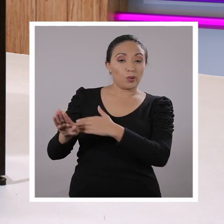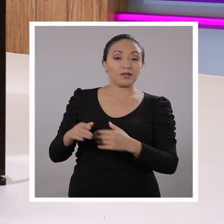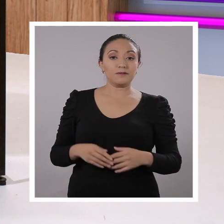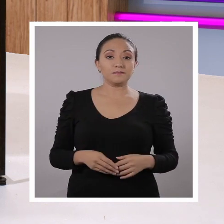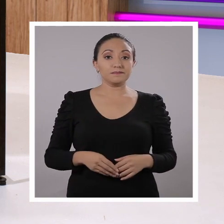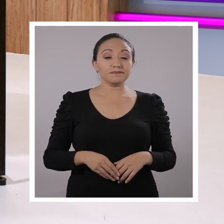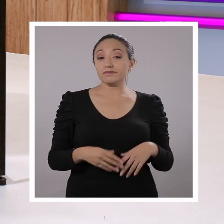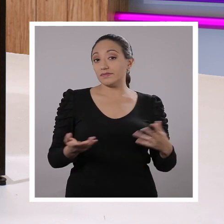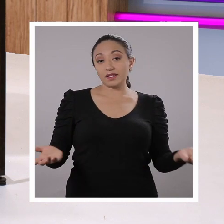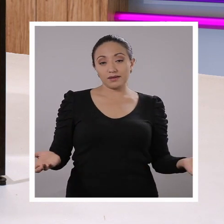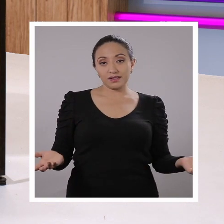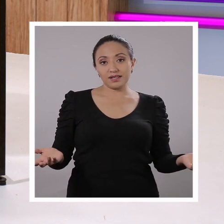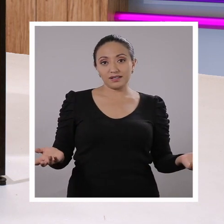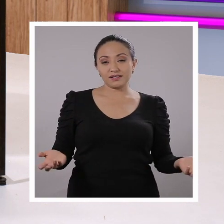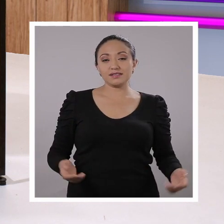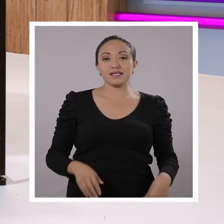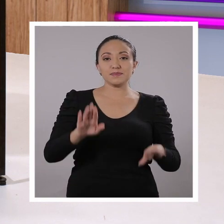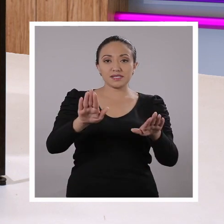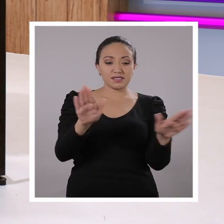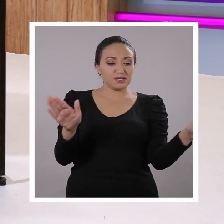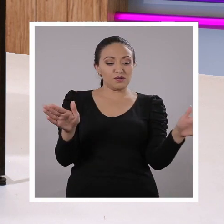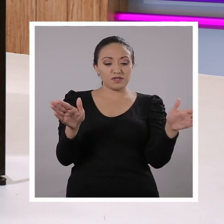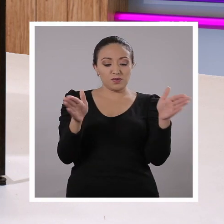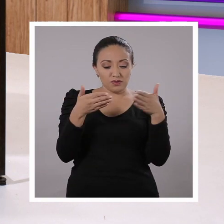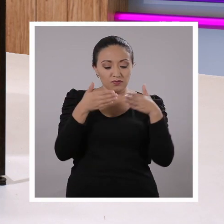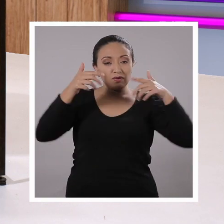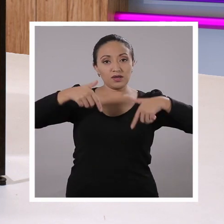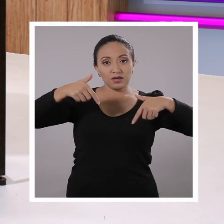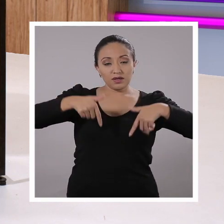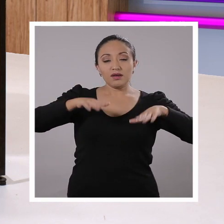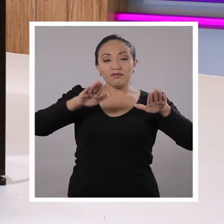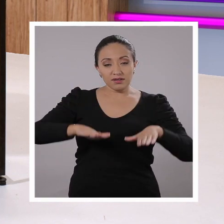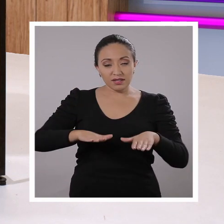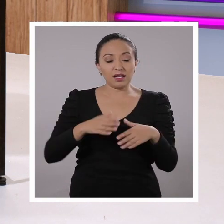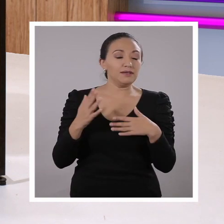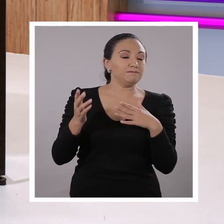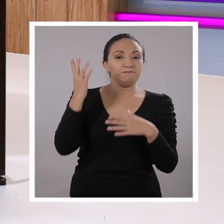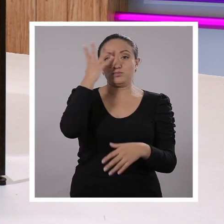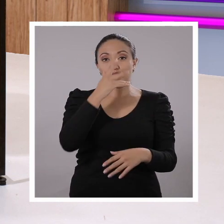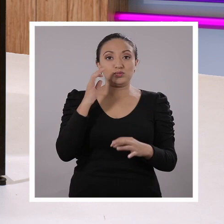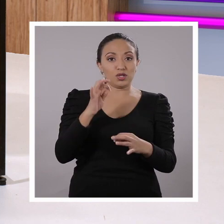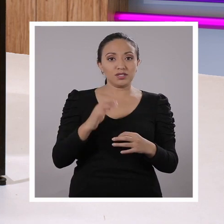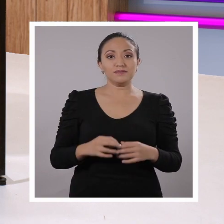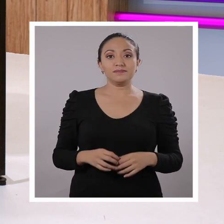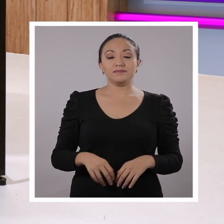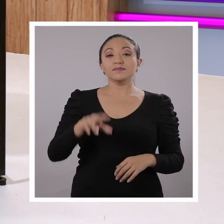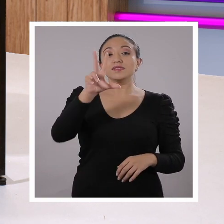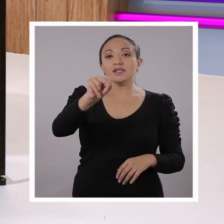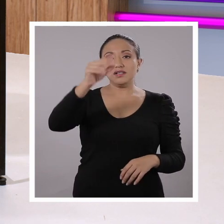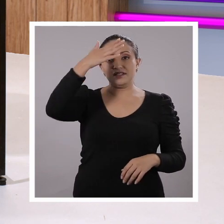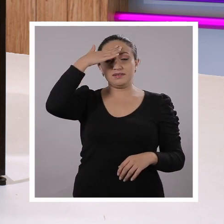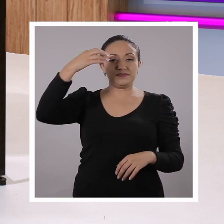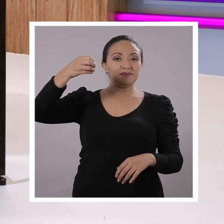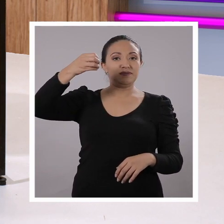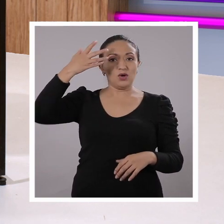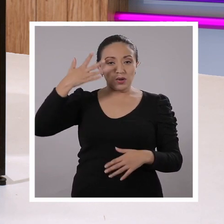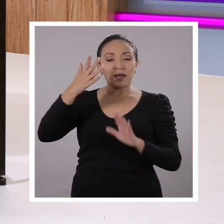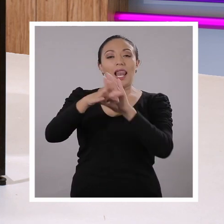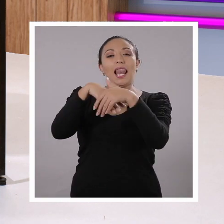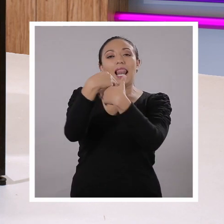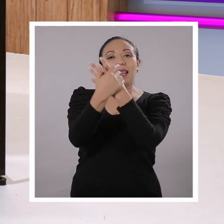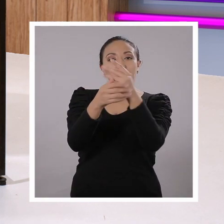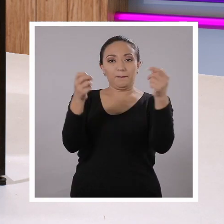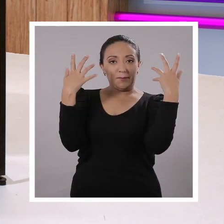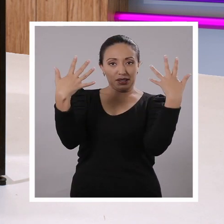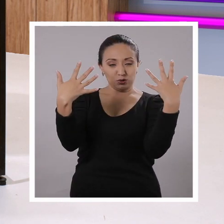realizando aquí. Y con eso llegamos al final de este proceso que en realidad ha estado espectacular. No olviden, por favor,